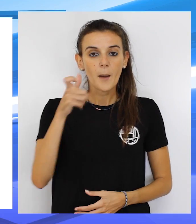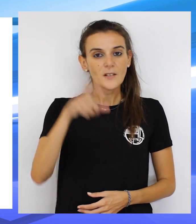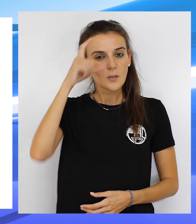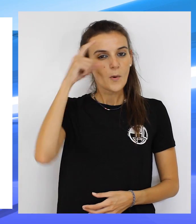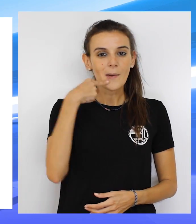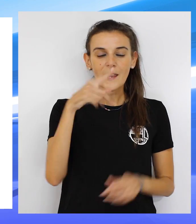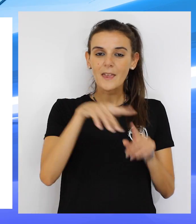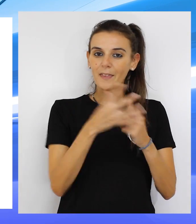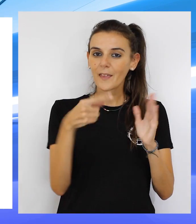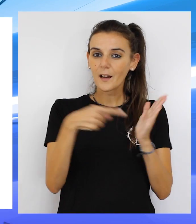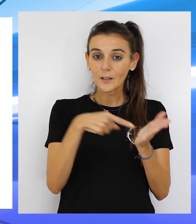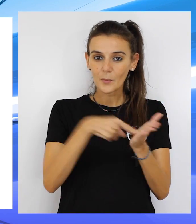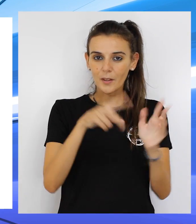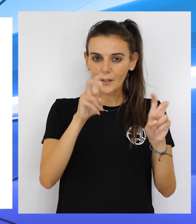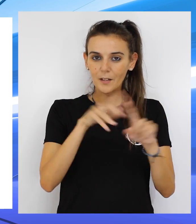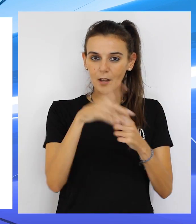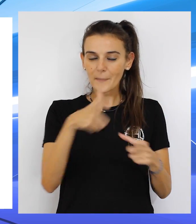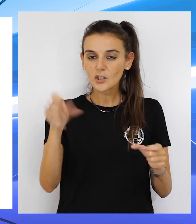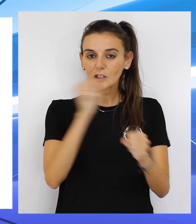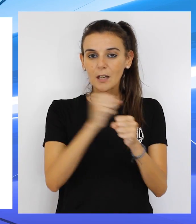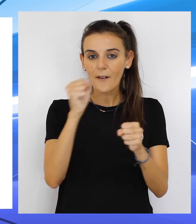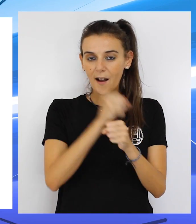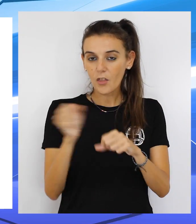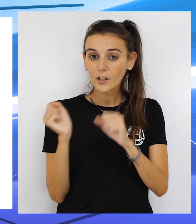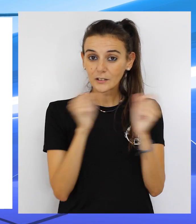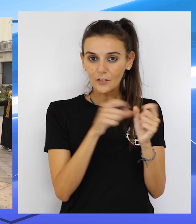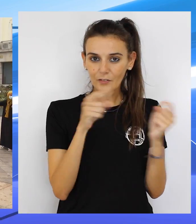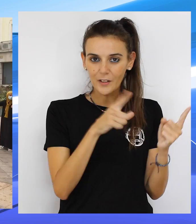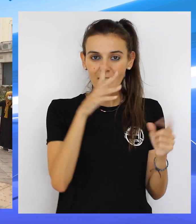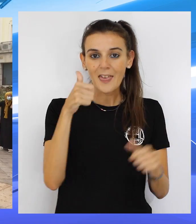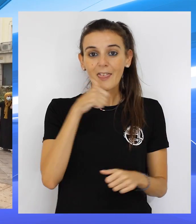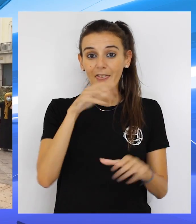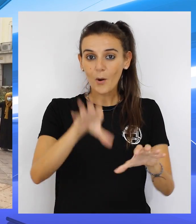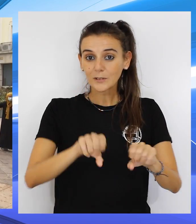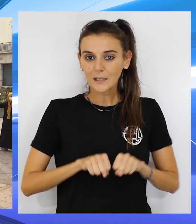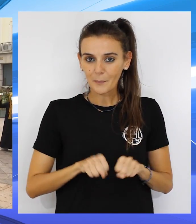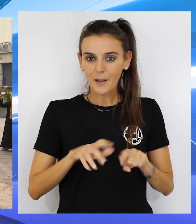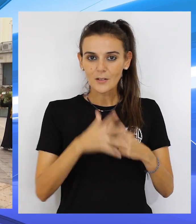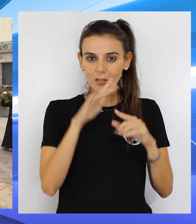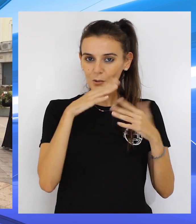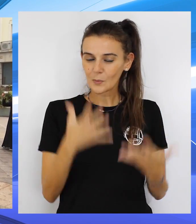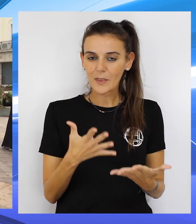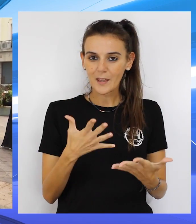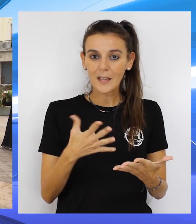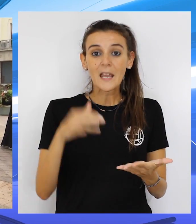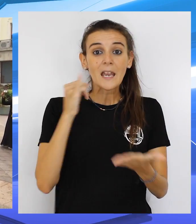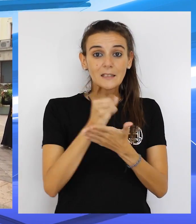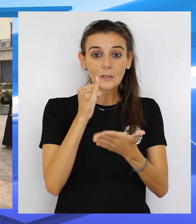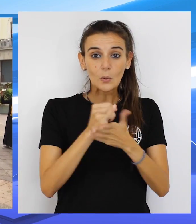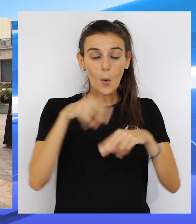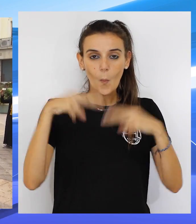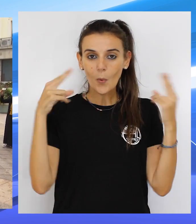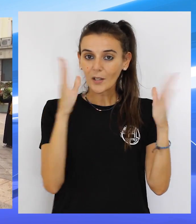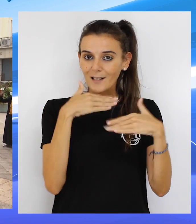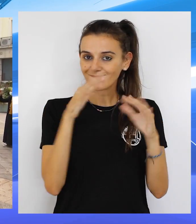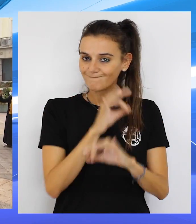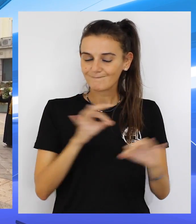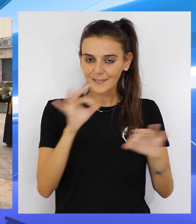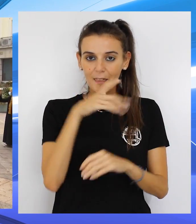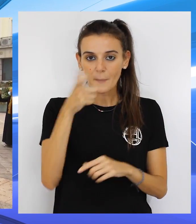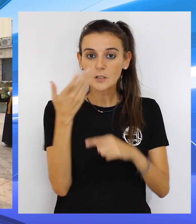Mohamed Ali asegura que la reivindicación de los trabajadores transfronterizos atrapados en Ceuta no está teniendo eco en las instituciones públicas.